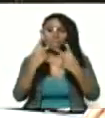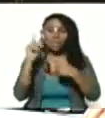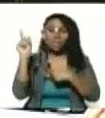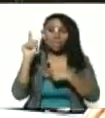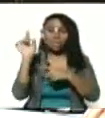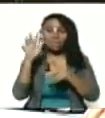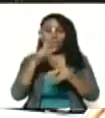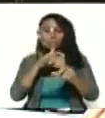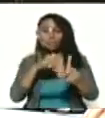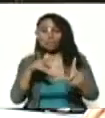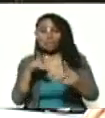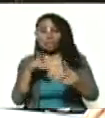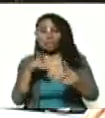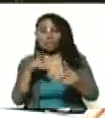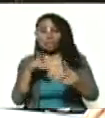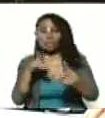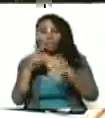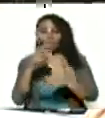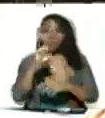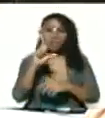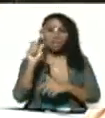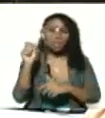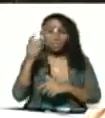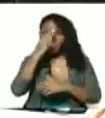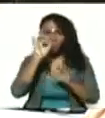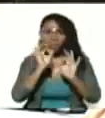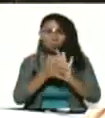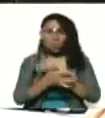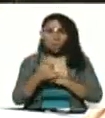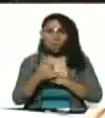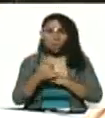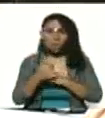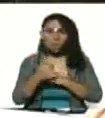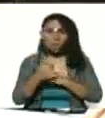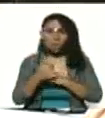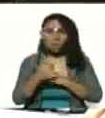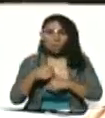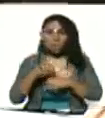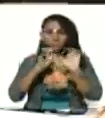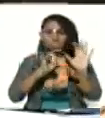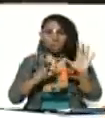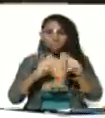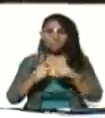la cepa delta no hay dudas en venezuela tenemos que mantener la